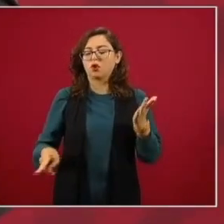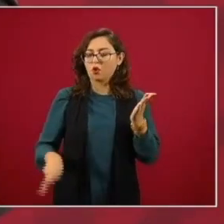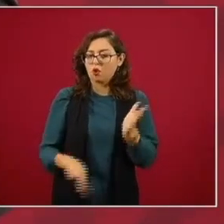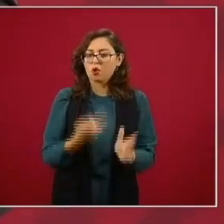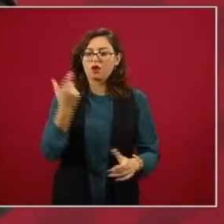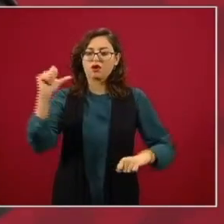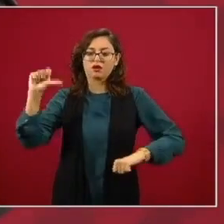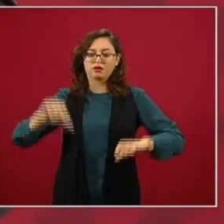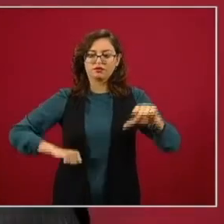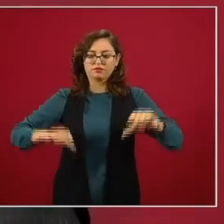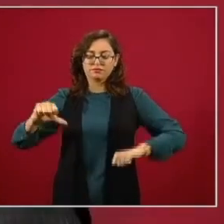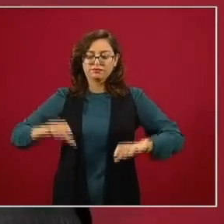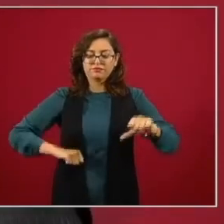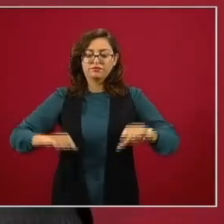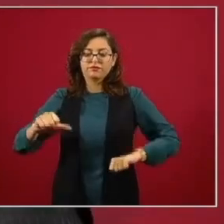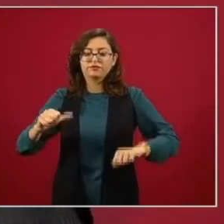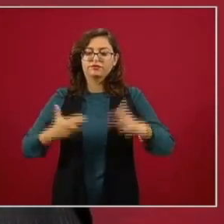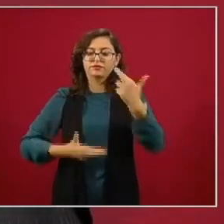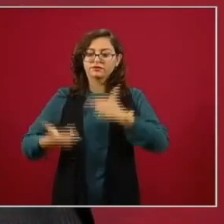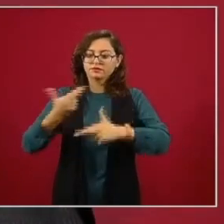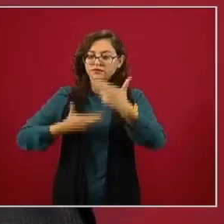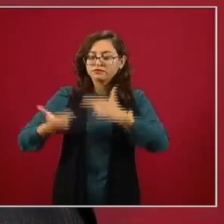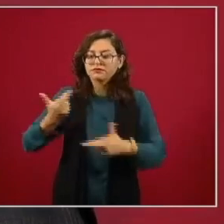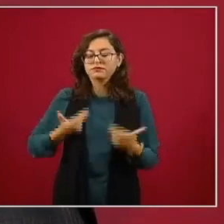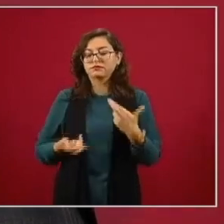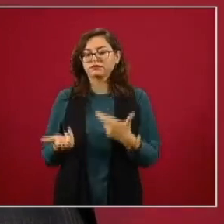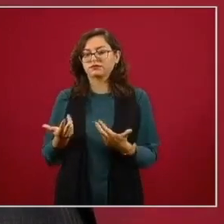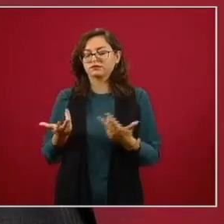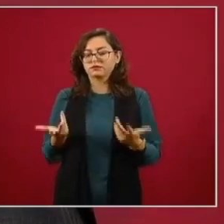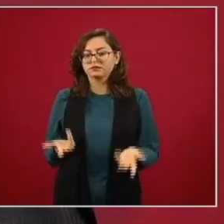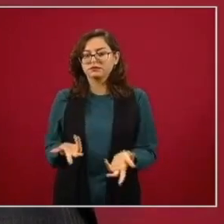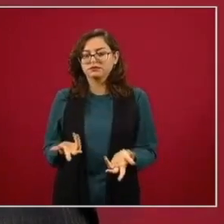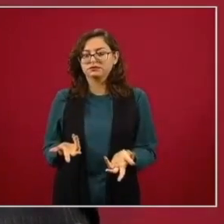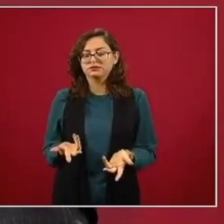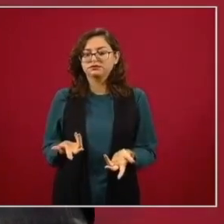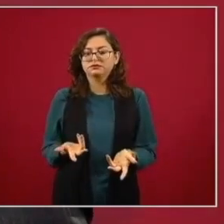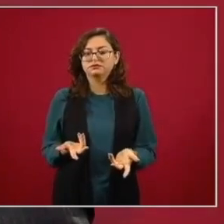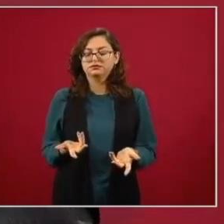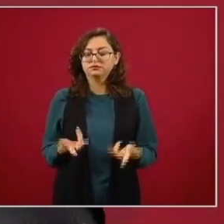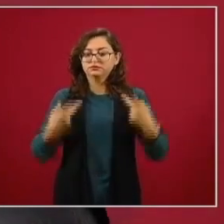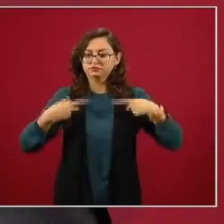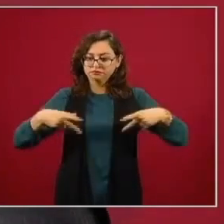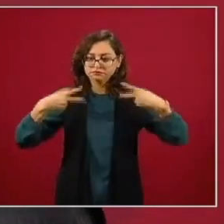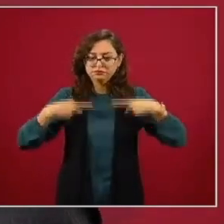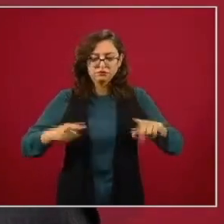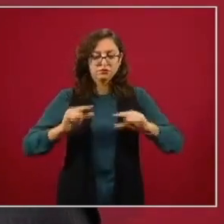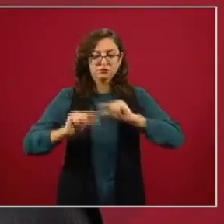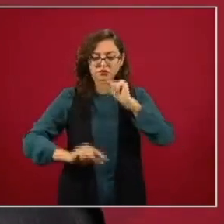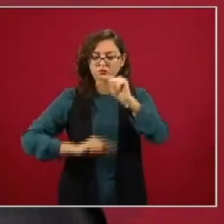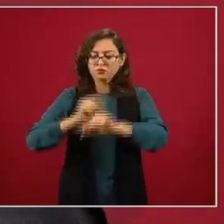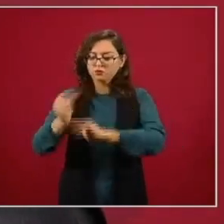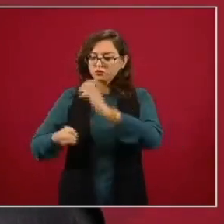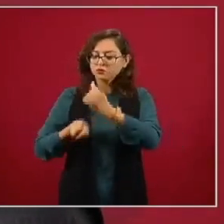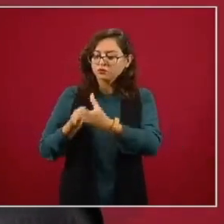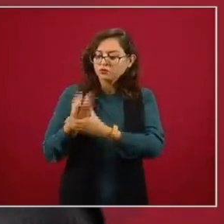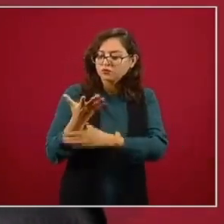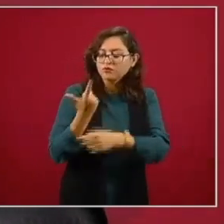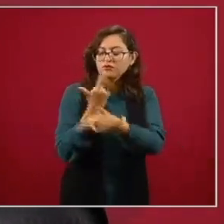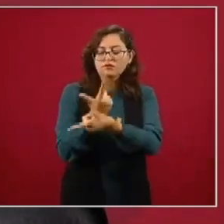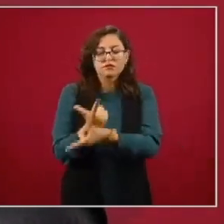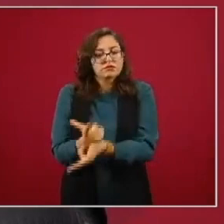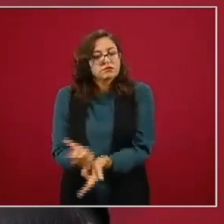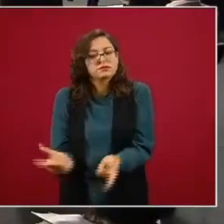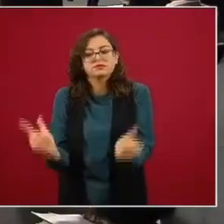las actividades productivas que la gente pueda recuperar su libertad